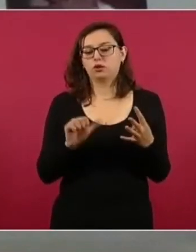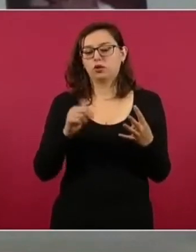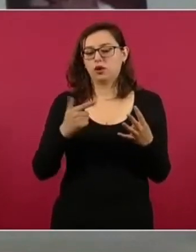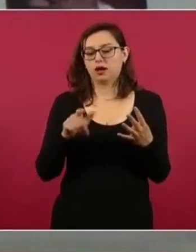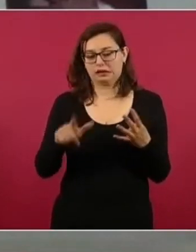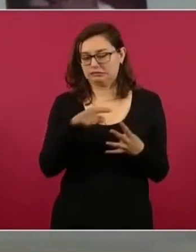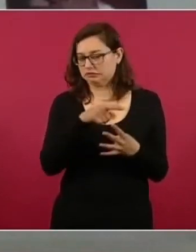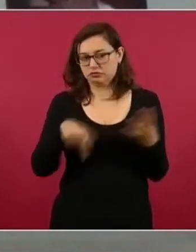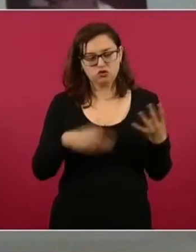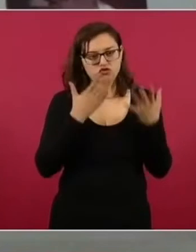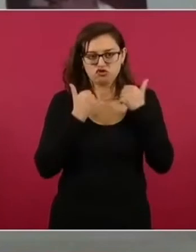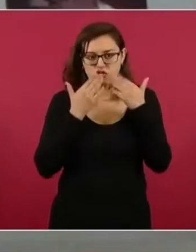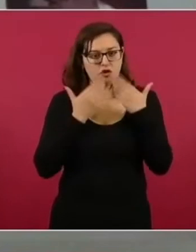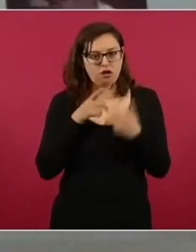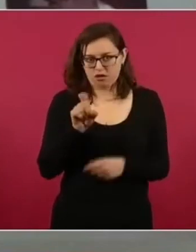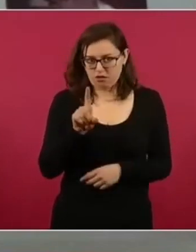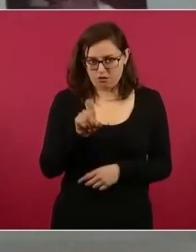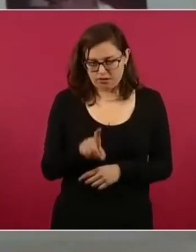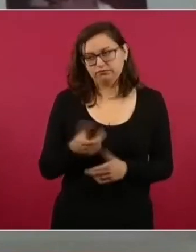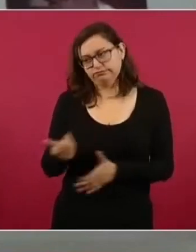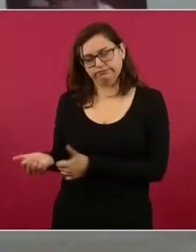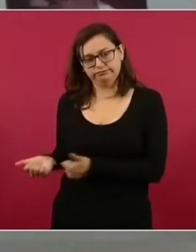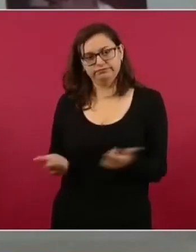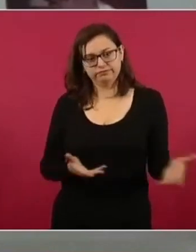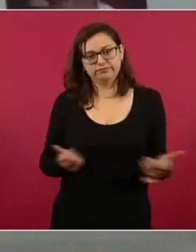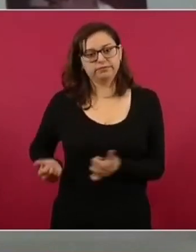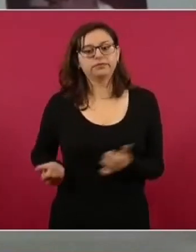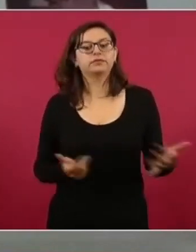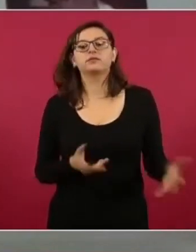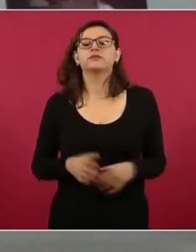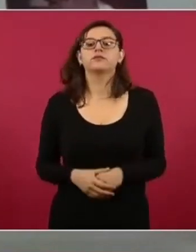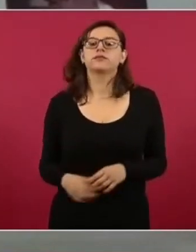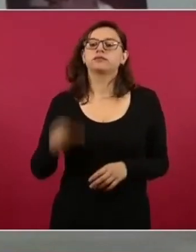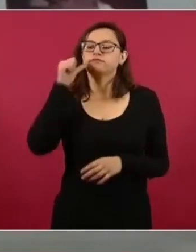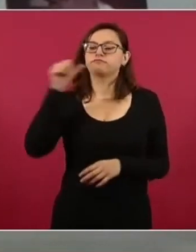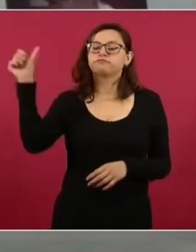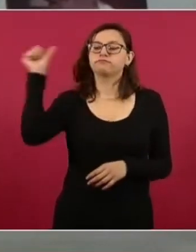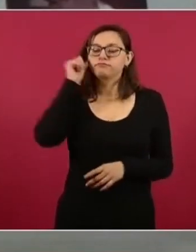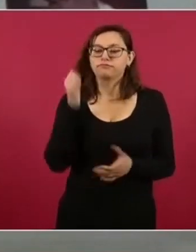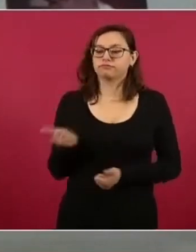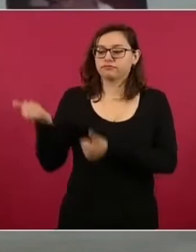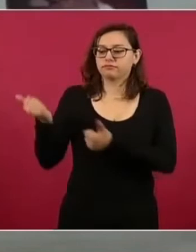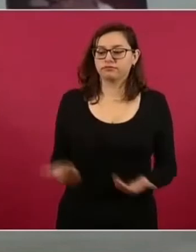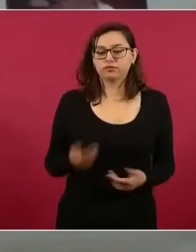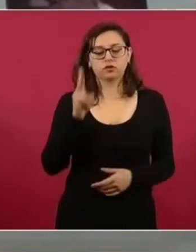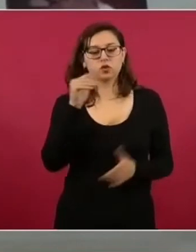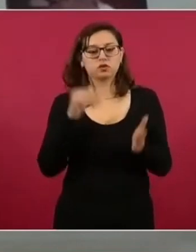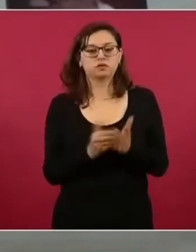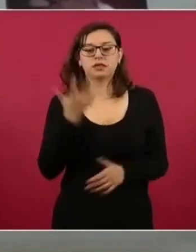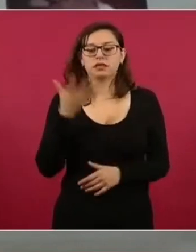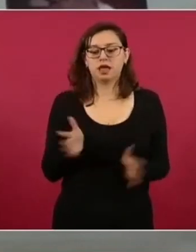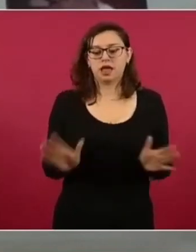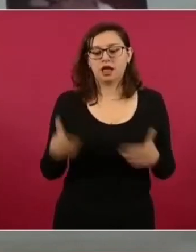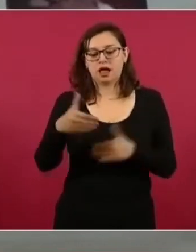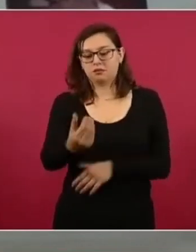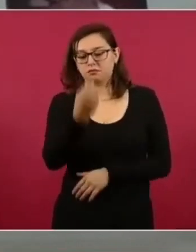fueron concentradas por vía aérea el día de ayer despensas, dos mil diez despensas, nueve mil quinientos